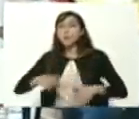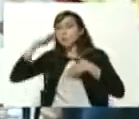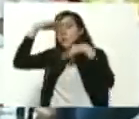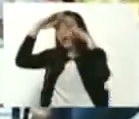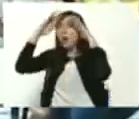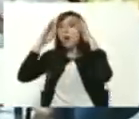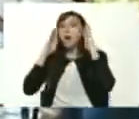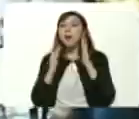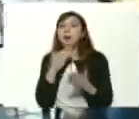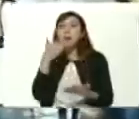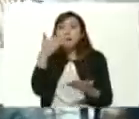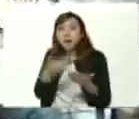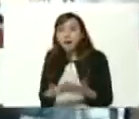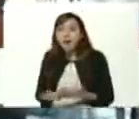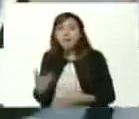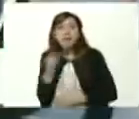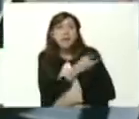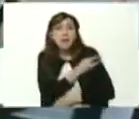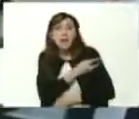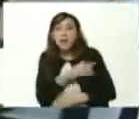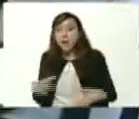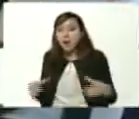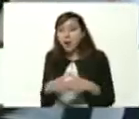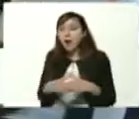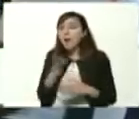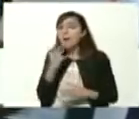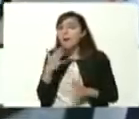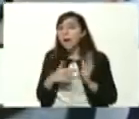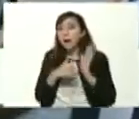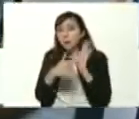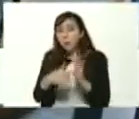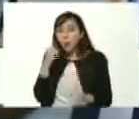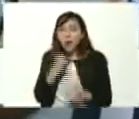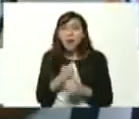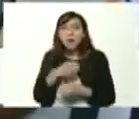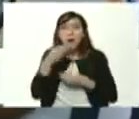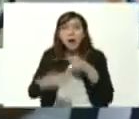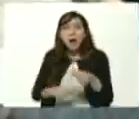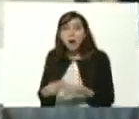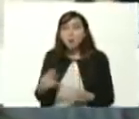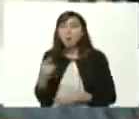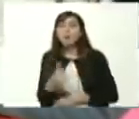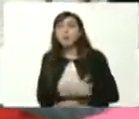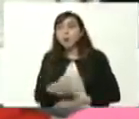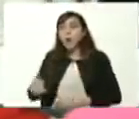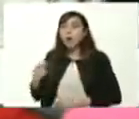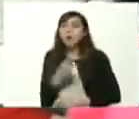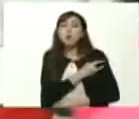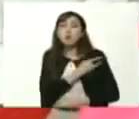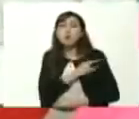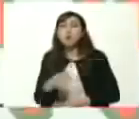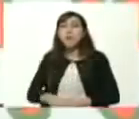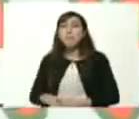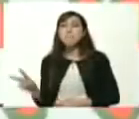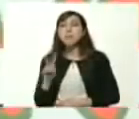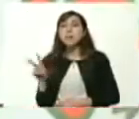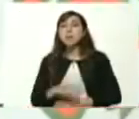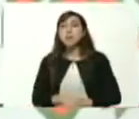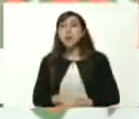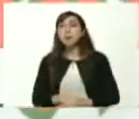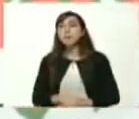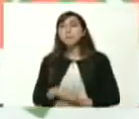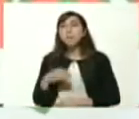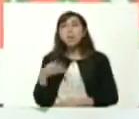a la aporte del sector universitario esto es un ejemplo del trabajo que hacemos sus universidades venezolanas siguiendo las